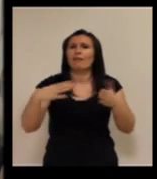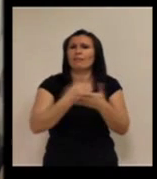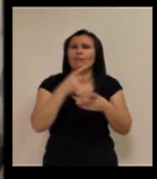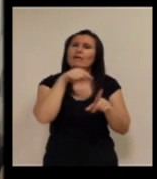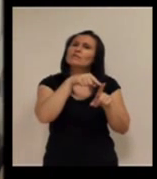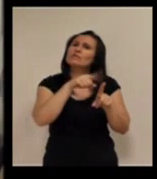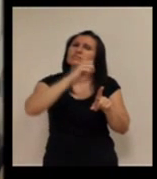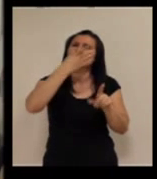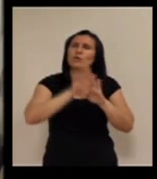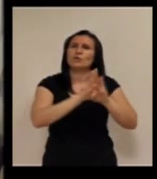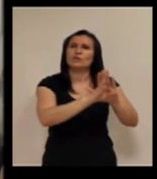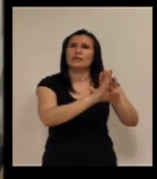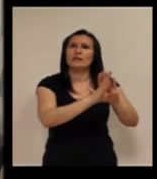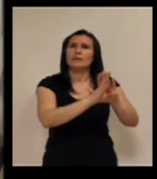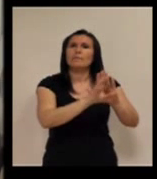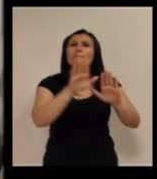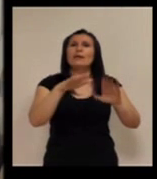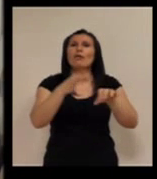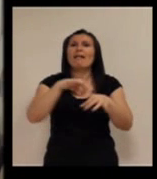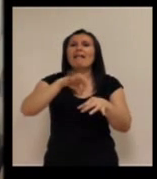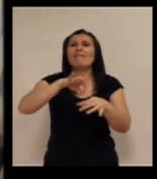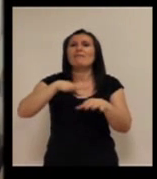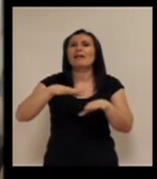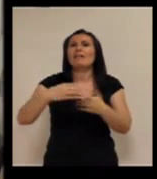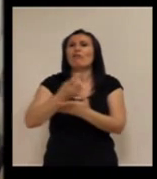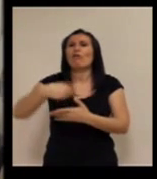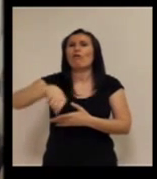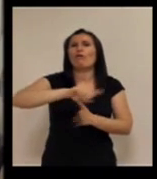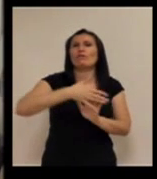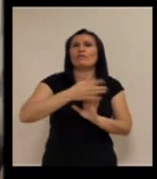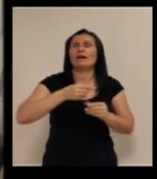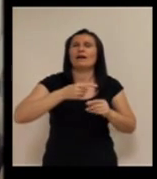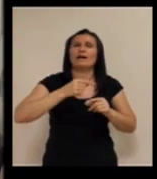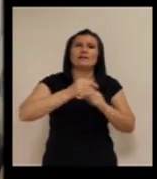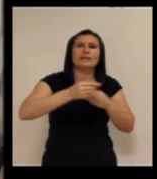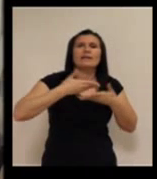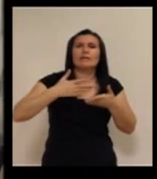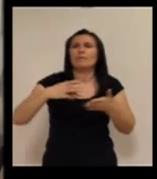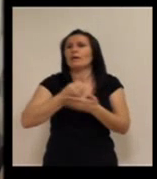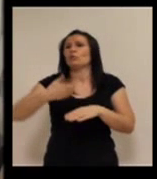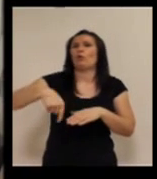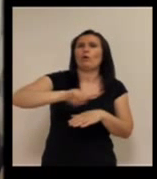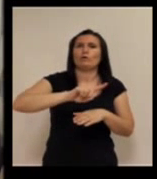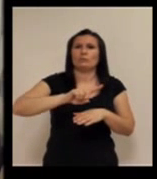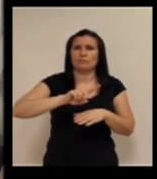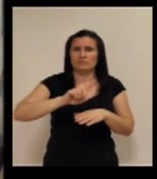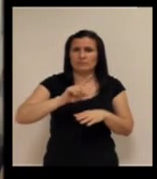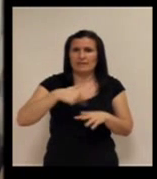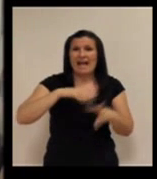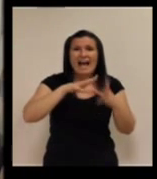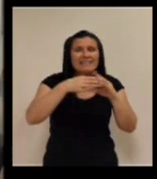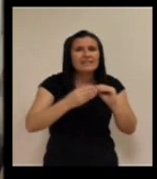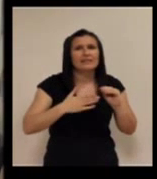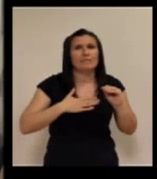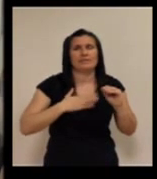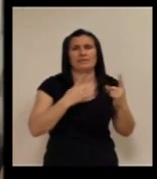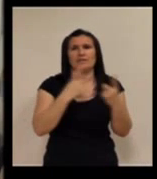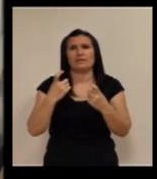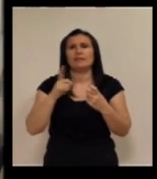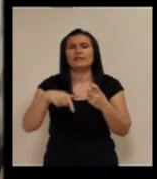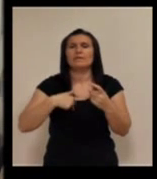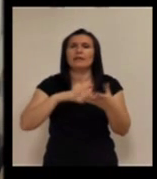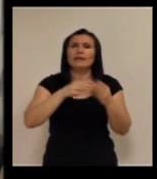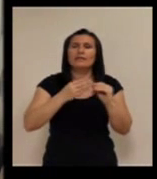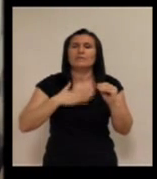de teleasistencia para todos pero no café para todos o sea teleasistencia para todos adaptada a mis